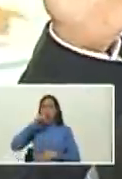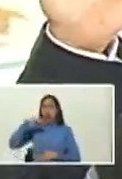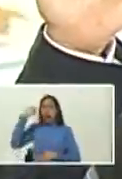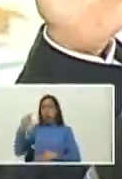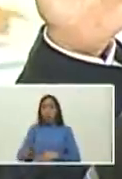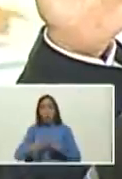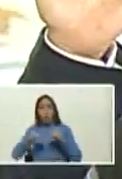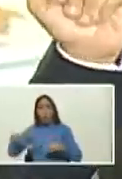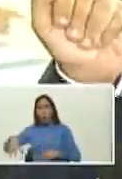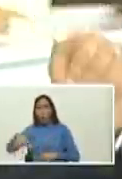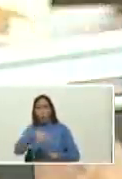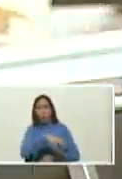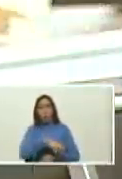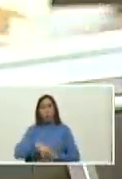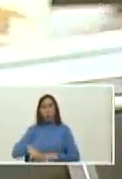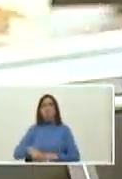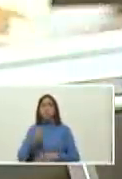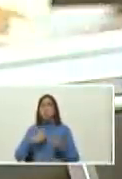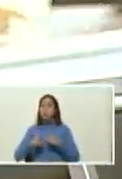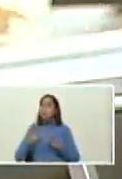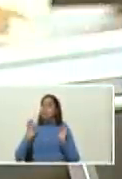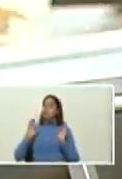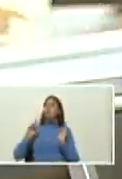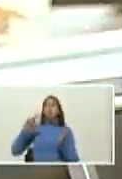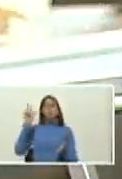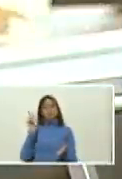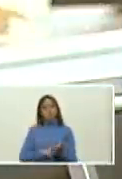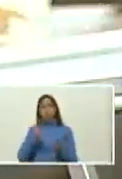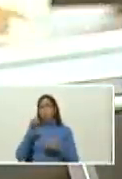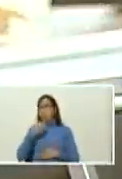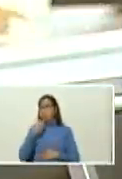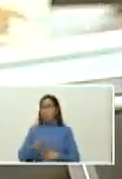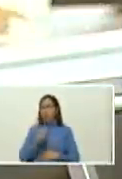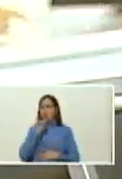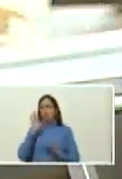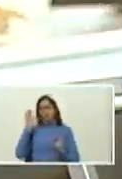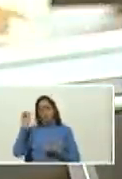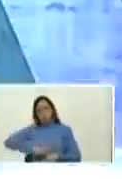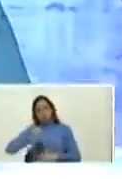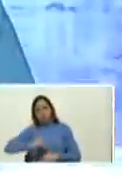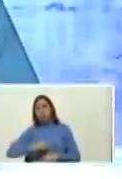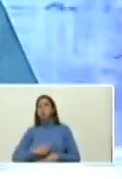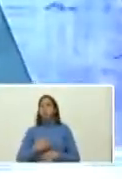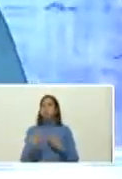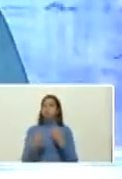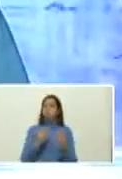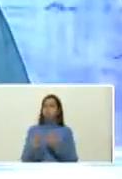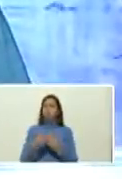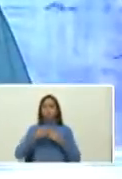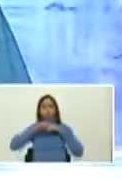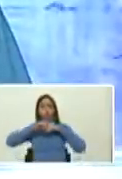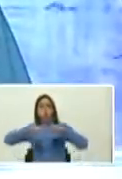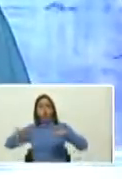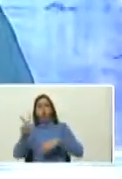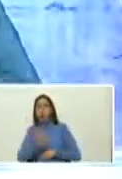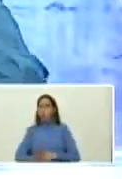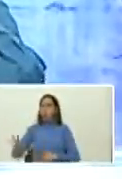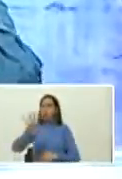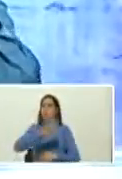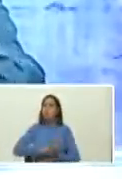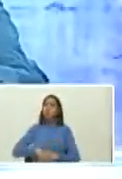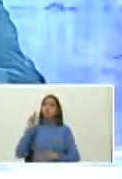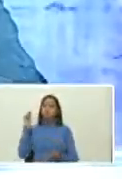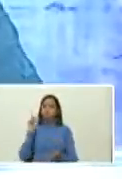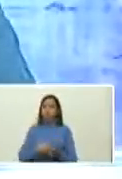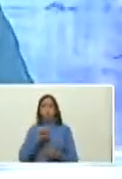los estados del país con la feria bueno aprobado buenas noticias claro que sí la Feria Internacional del Libro se tiene que ir a recorrer el país tiene que